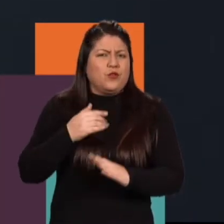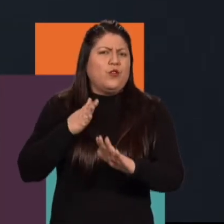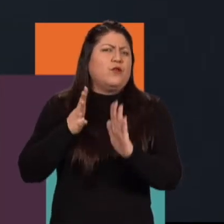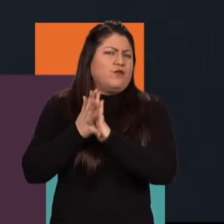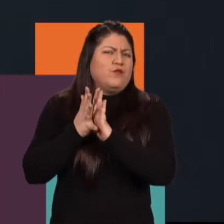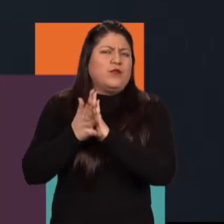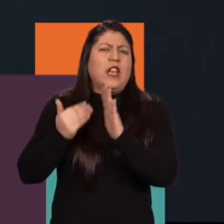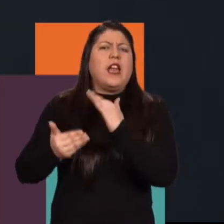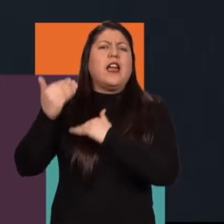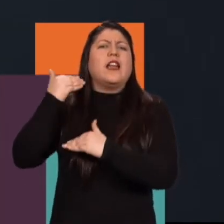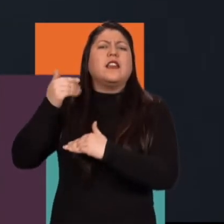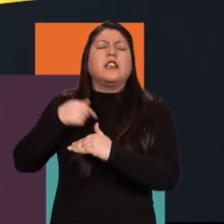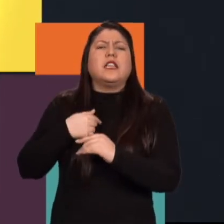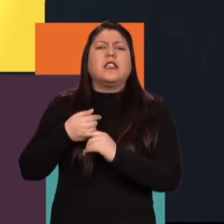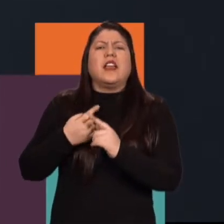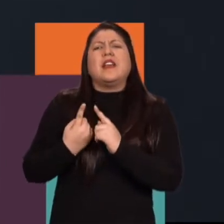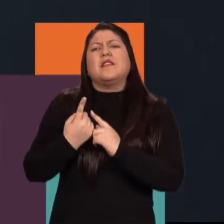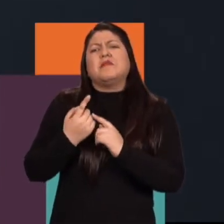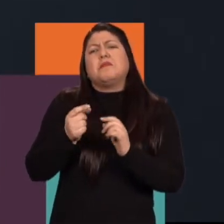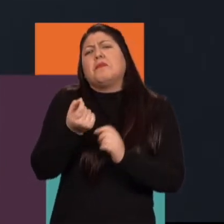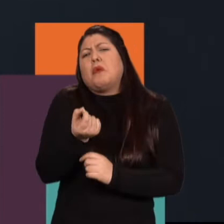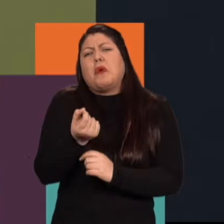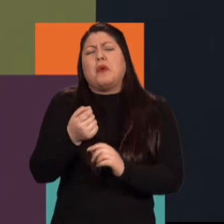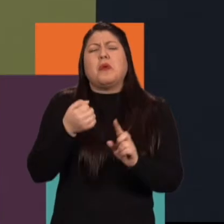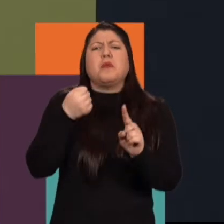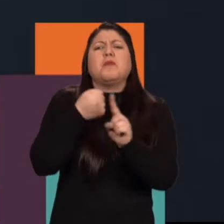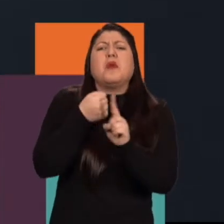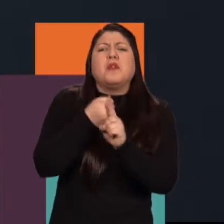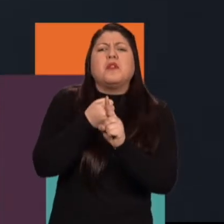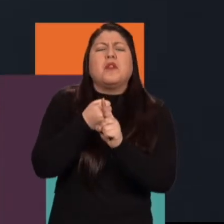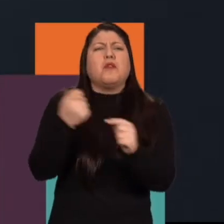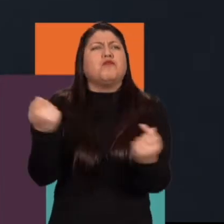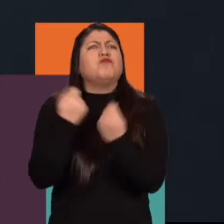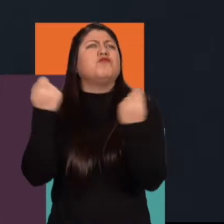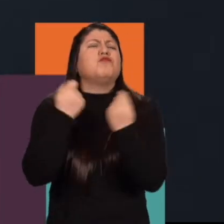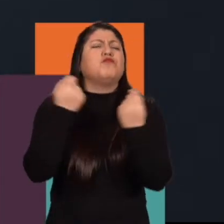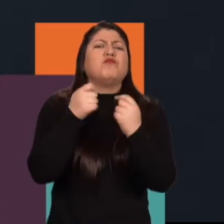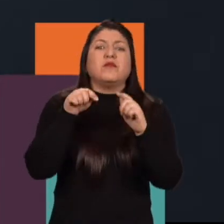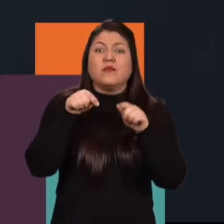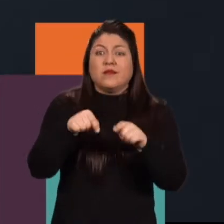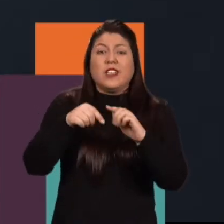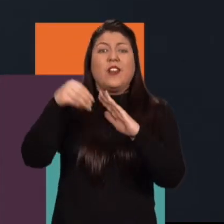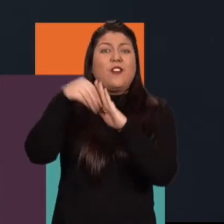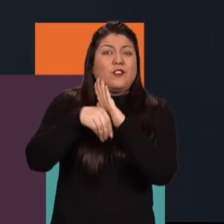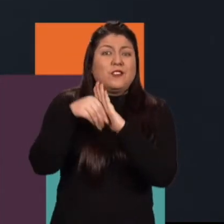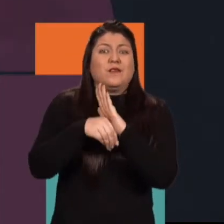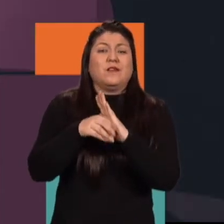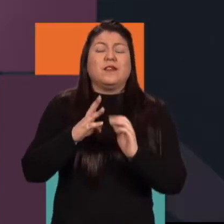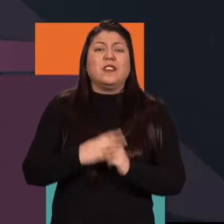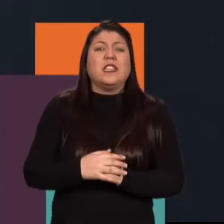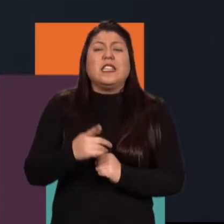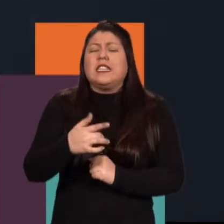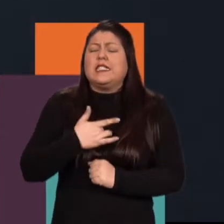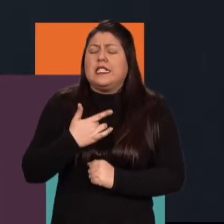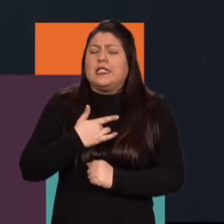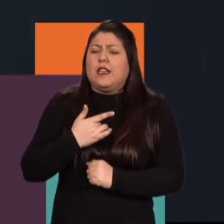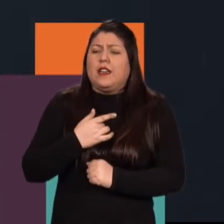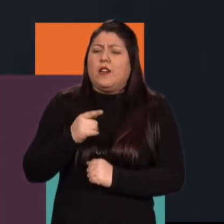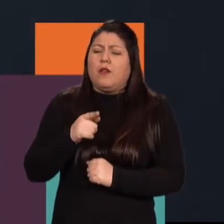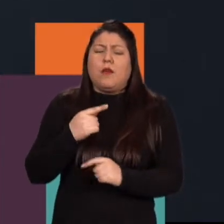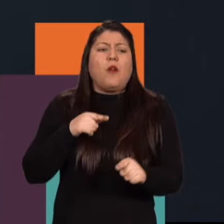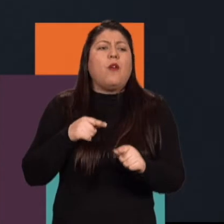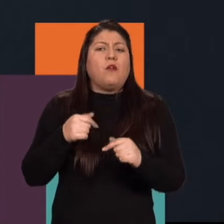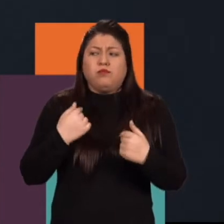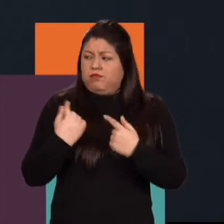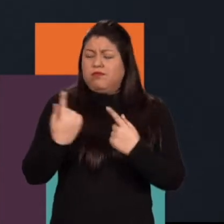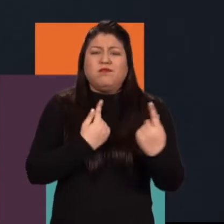Al, digamos, lo que decía yo al principio, que hay una menos presión, digamos, comercial en este tipo de contenidos. Y es donde